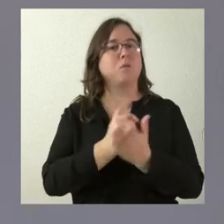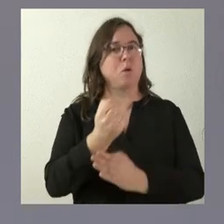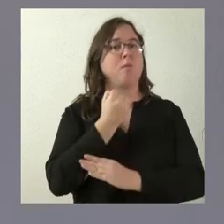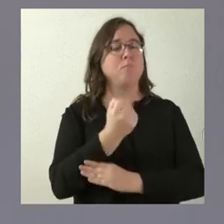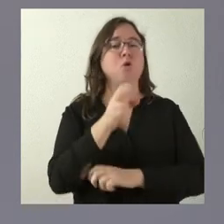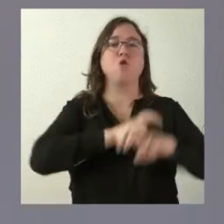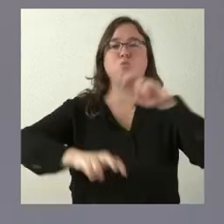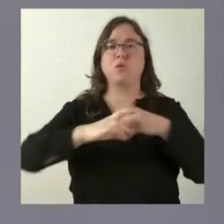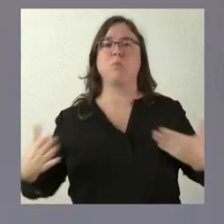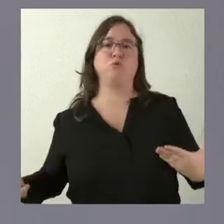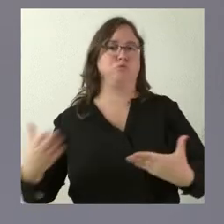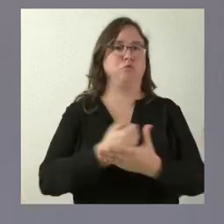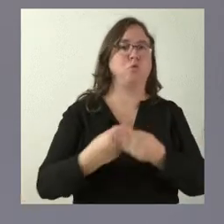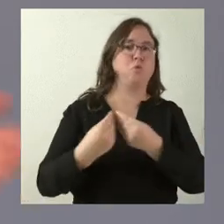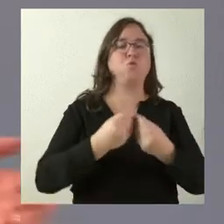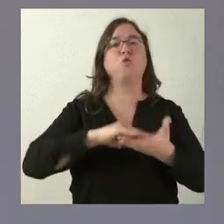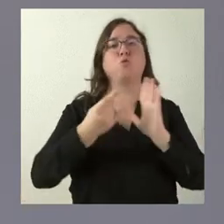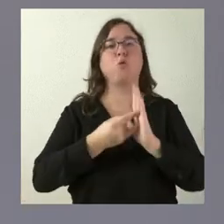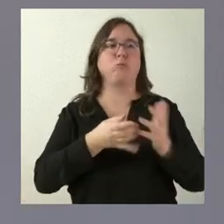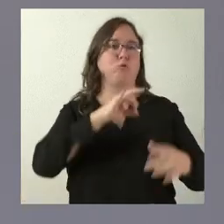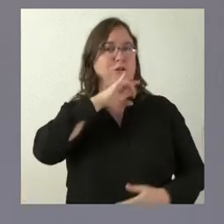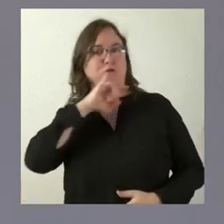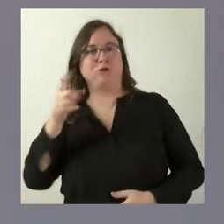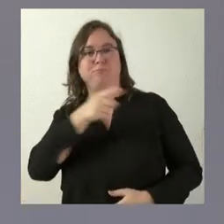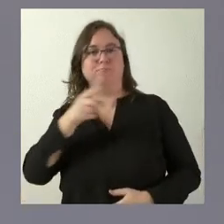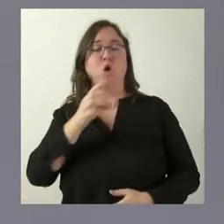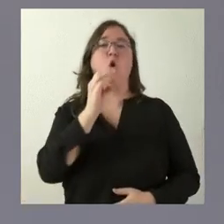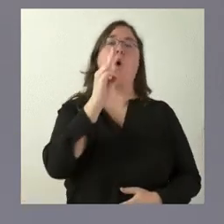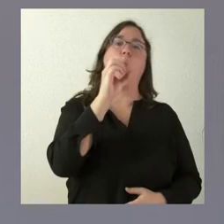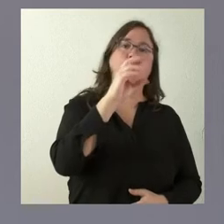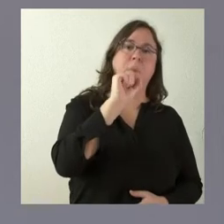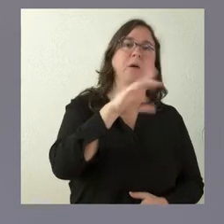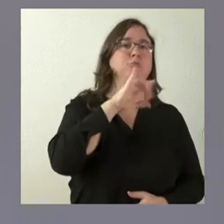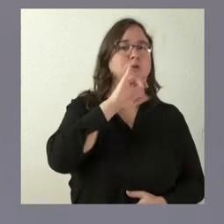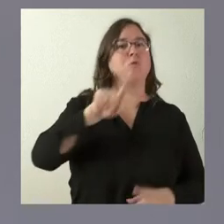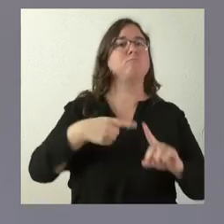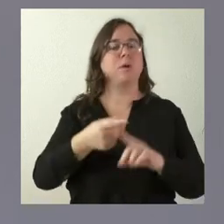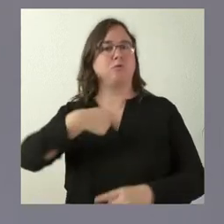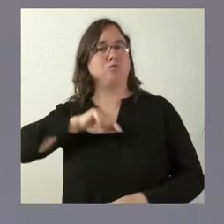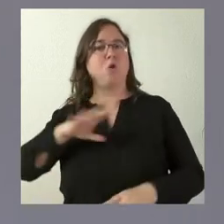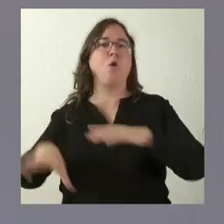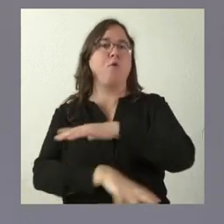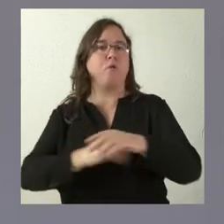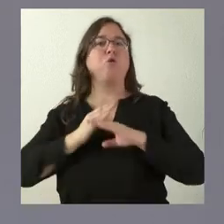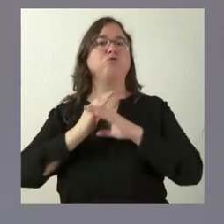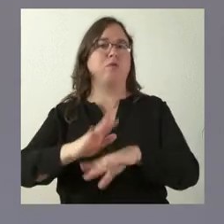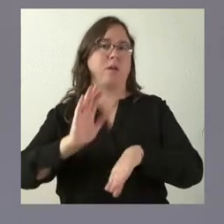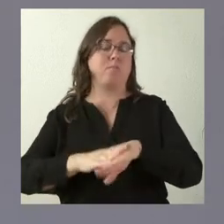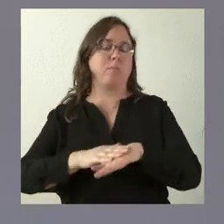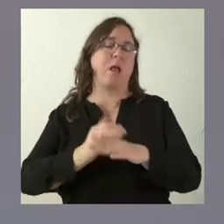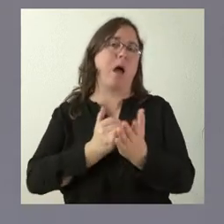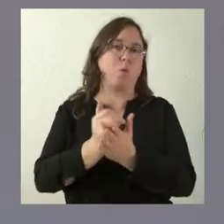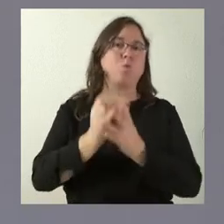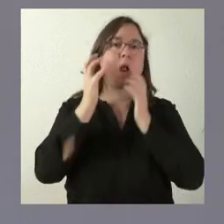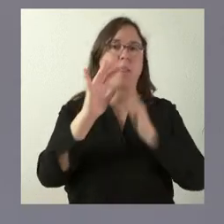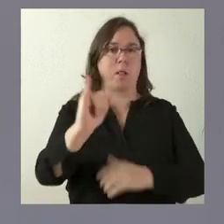solución entre todos que sea satisfactoria para todas las partes, que pueda serlo para las OPAS, pero también que pueda destinar los fondos suficientes que los profesores agricultores y ganaderos